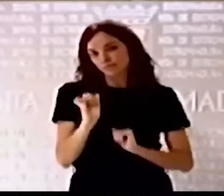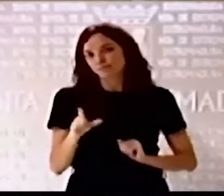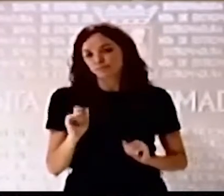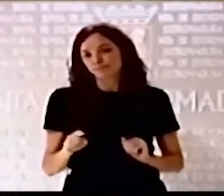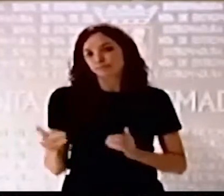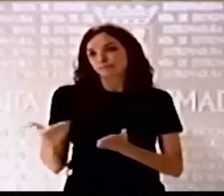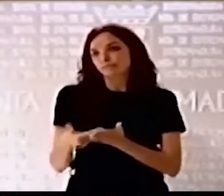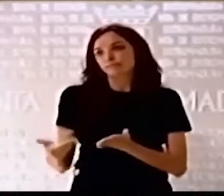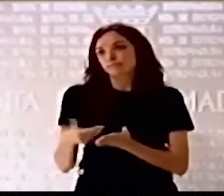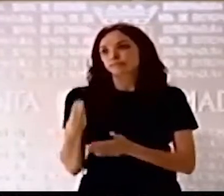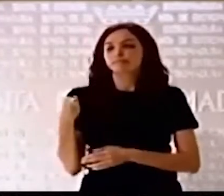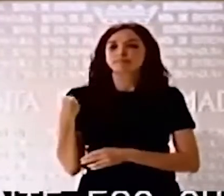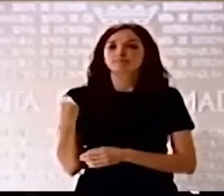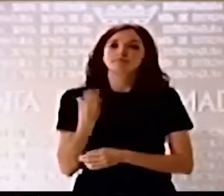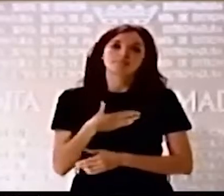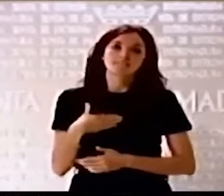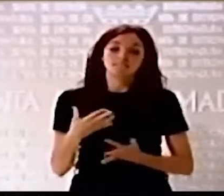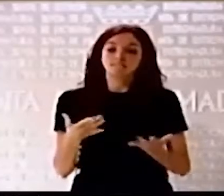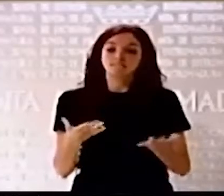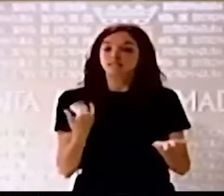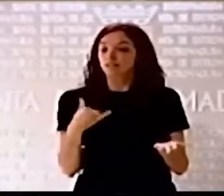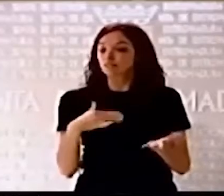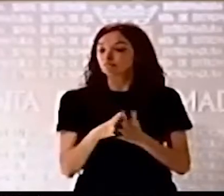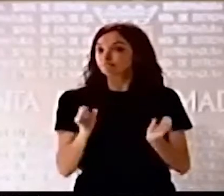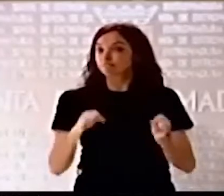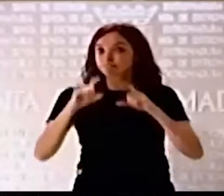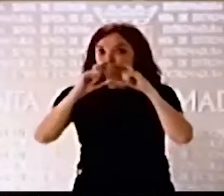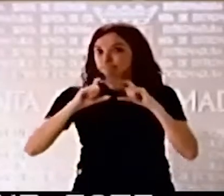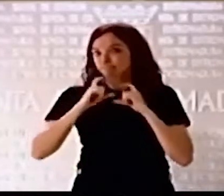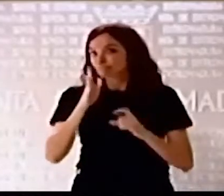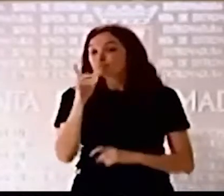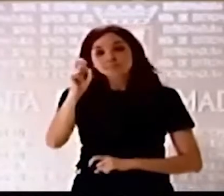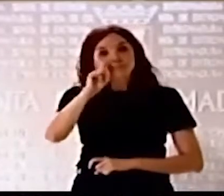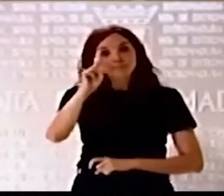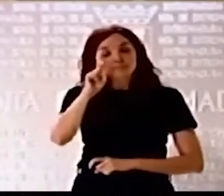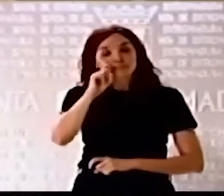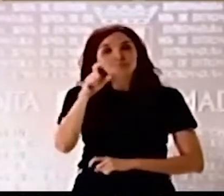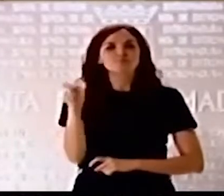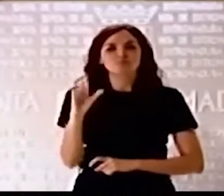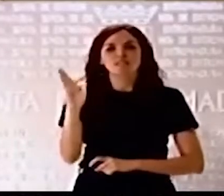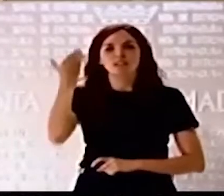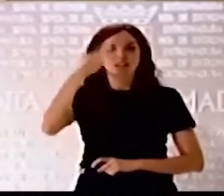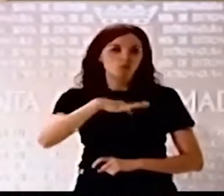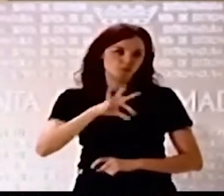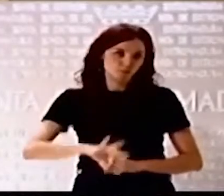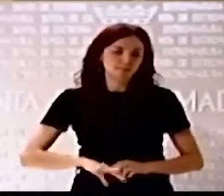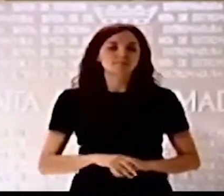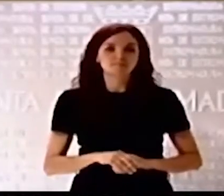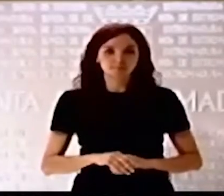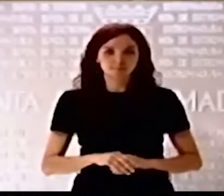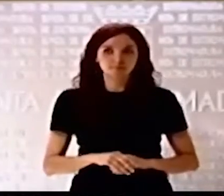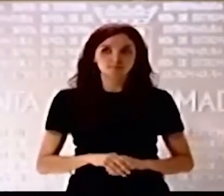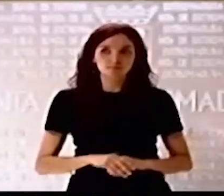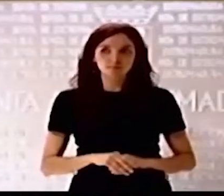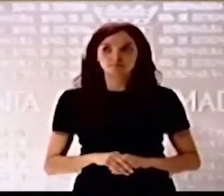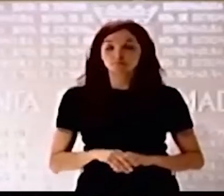pidiendo que este acuerdo se llegue cuanto antes, porque hay una parte del turismo que puede verse afectado por esta situación.